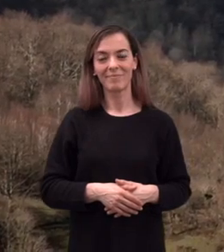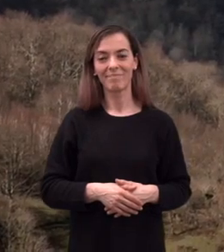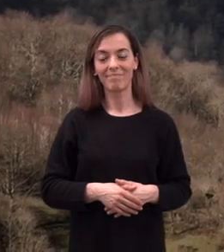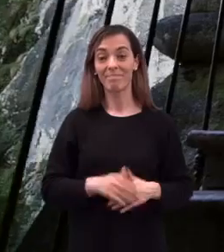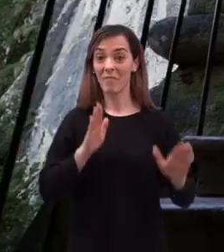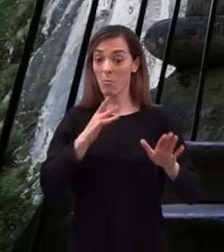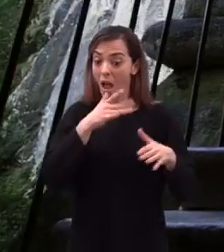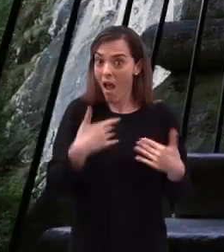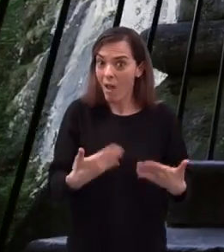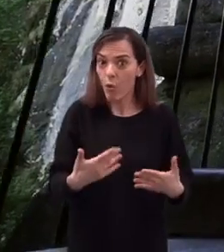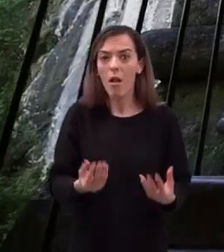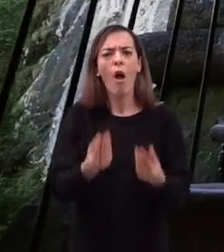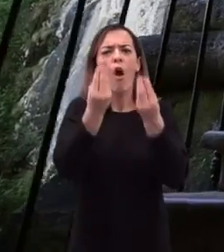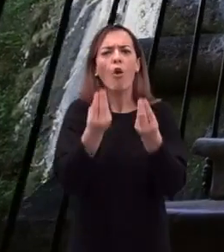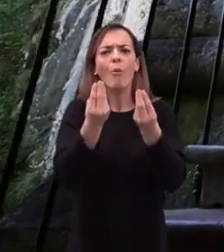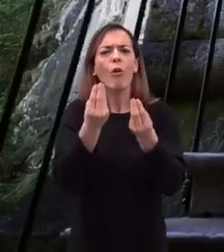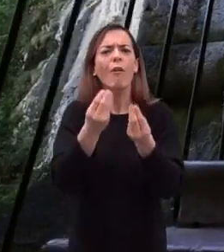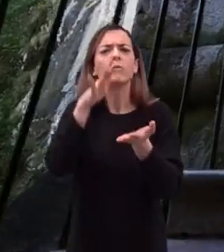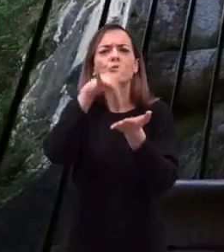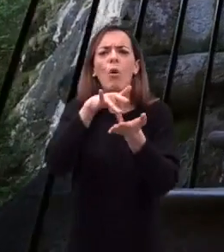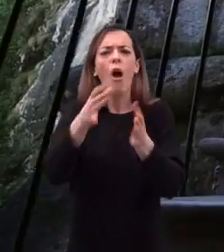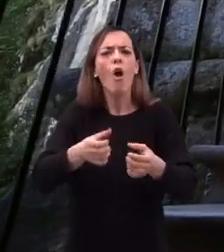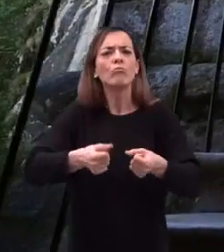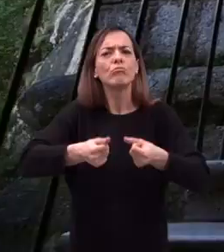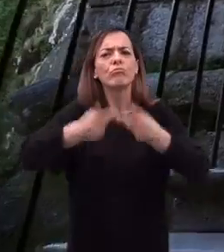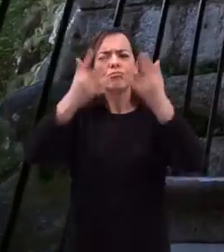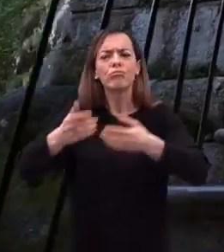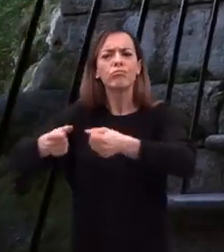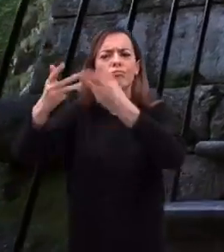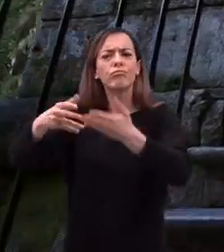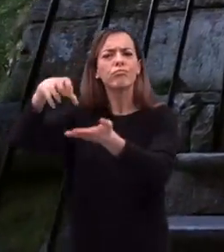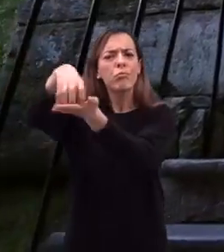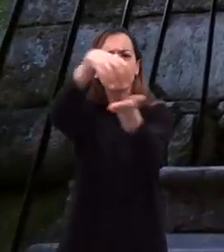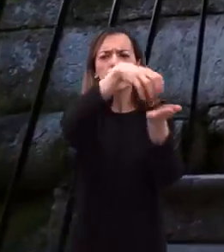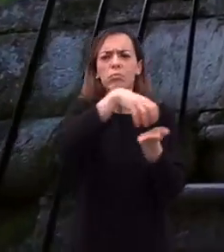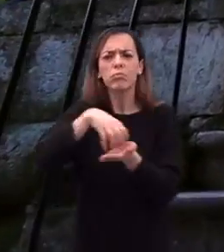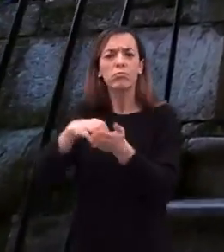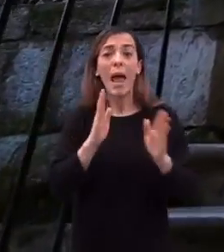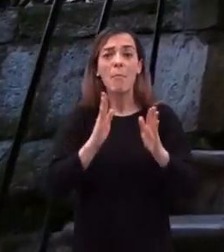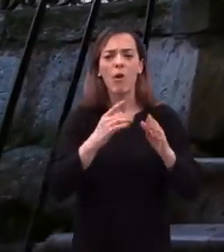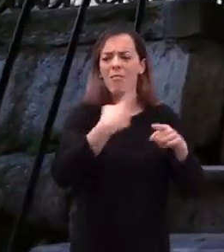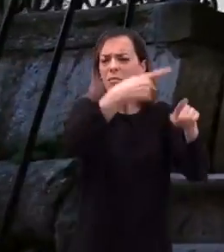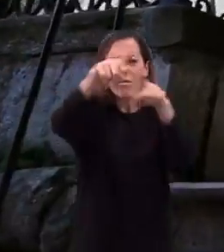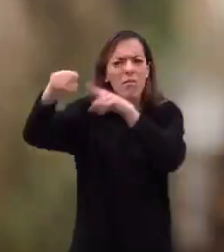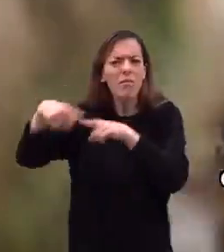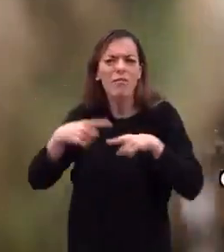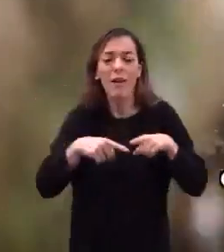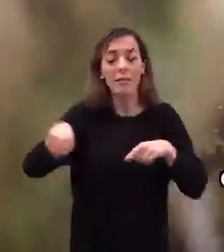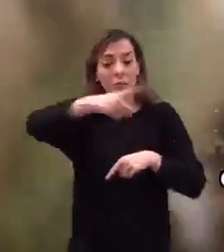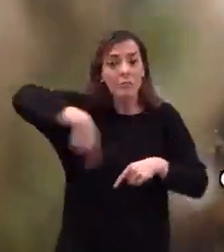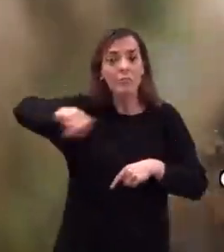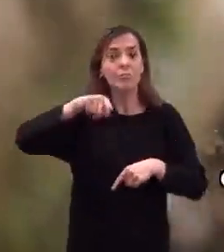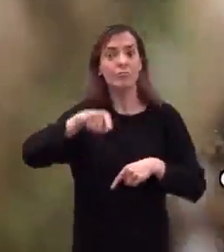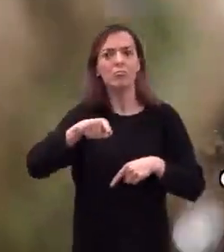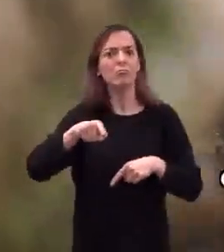En la actualidad, Covadonga se compone de un conjunto de construcciones de diversas épocas que se